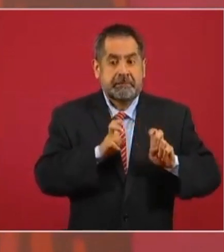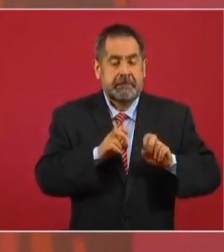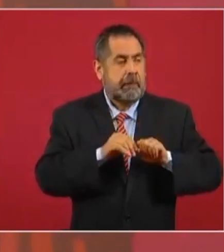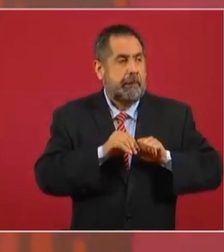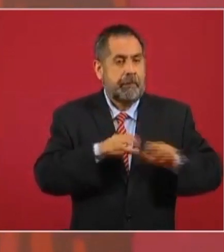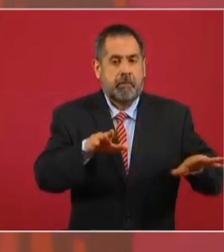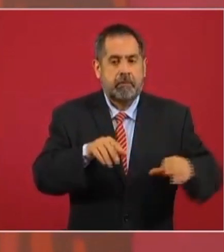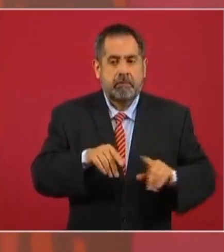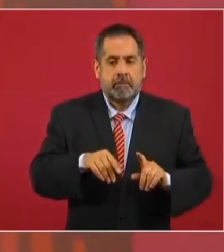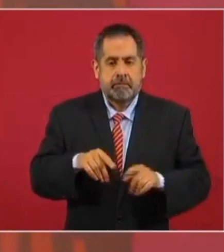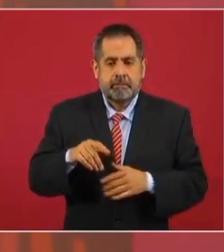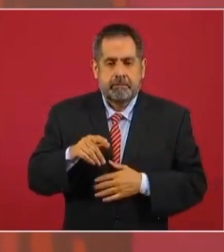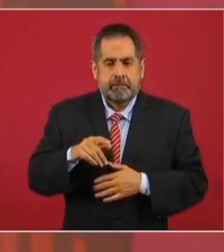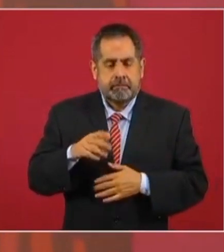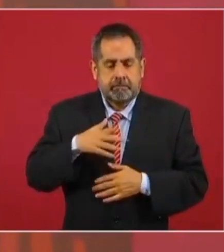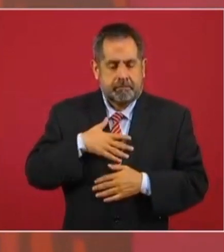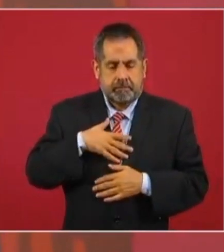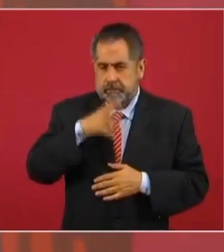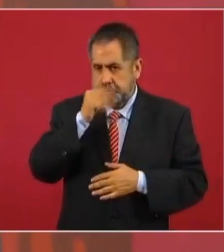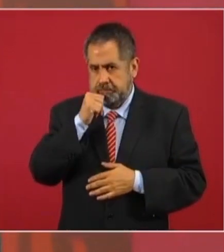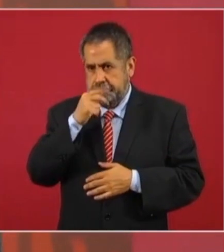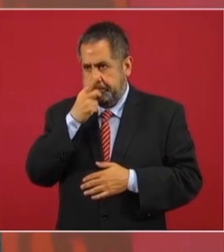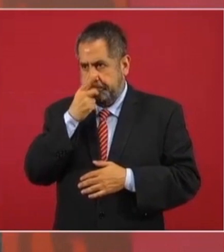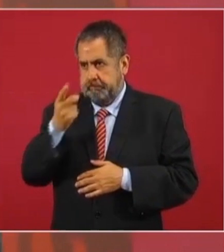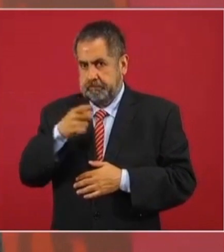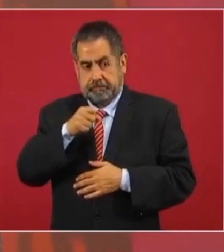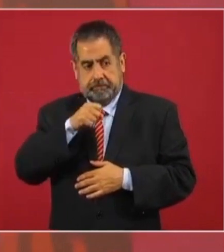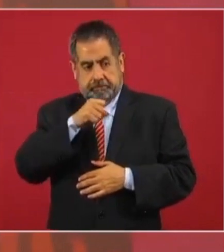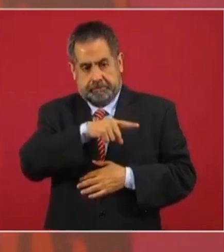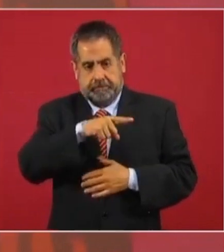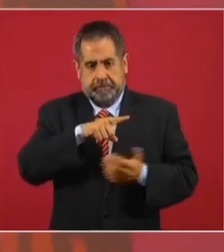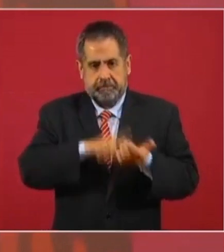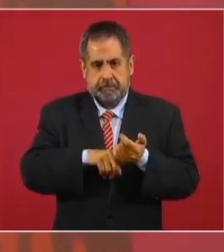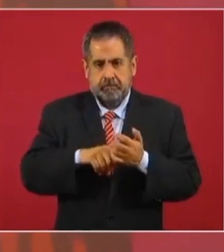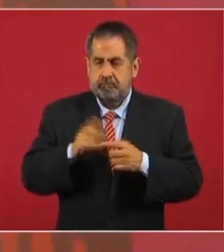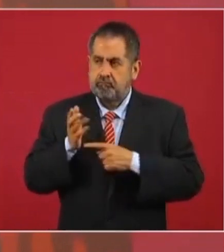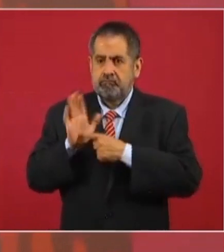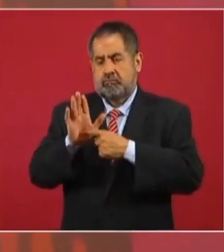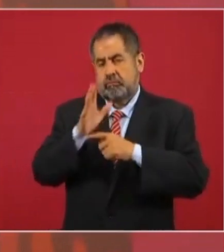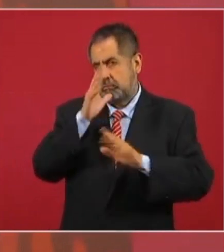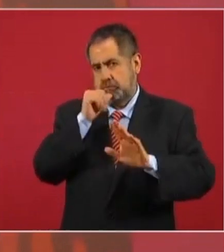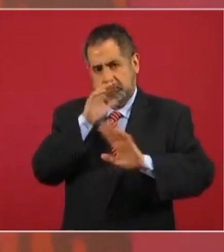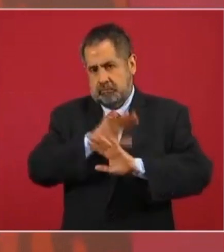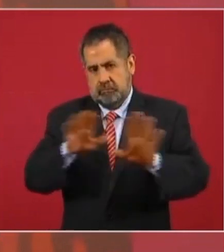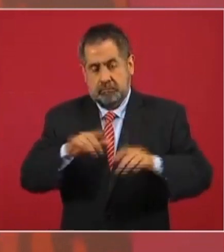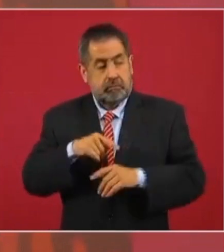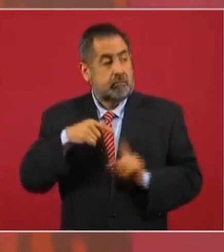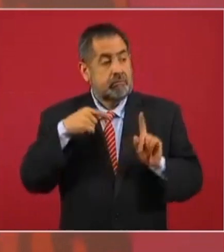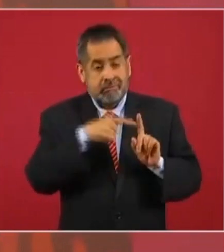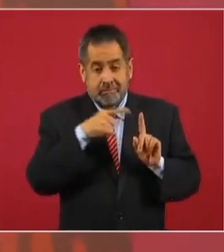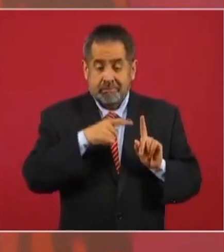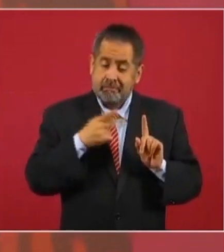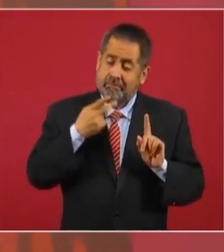Yo no me atrevo aquí a ponerlas hablando